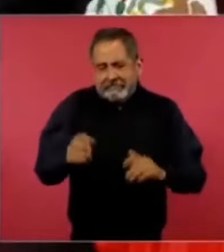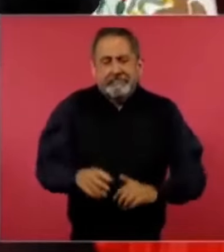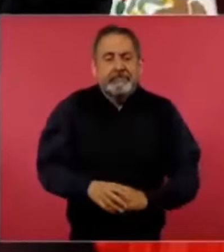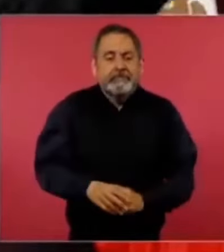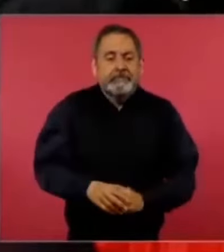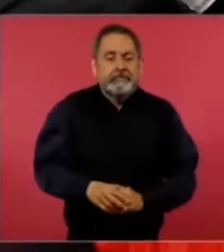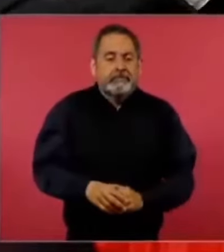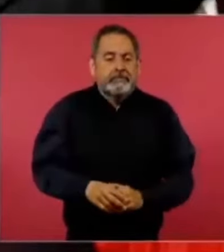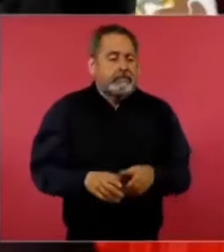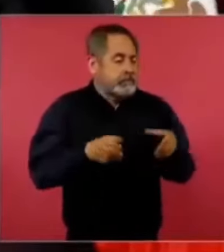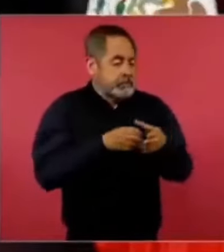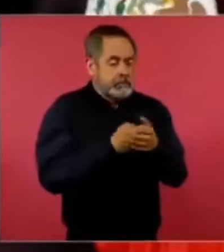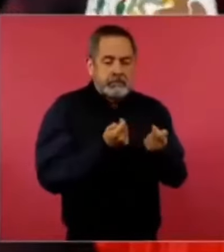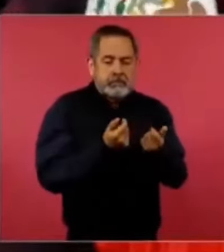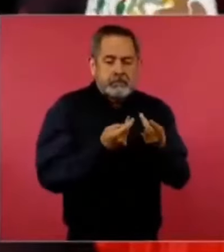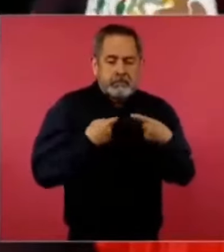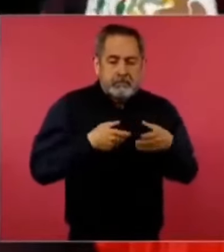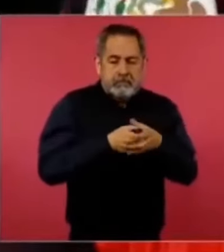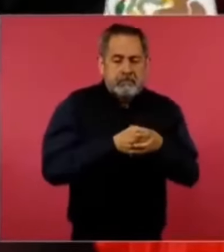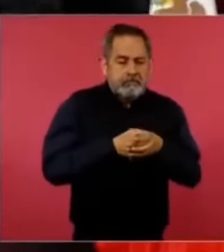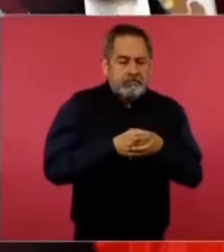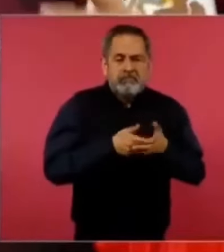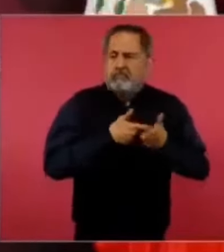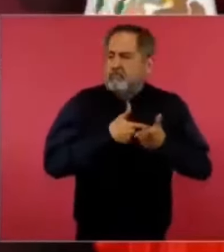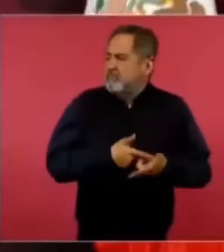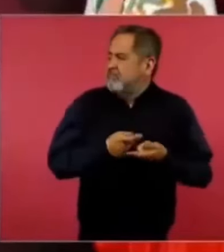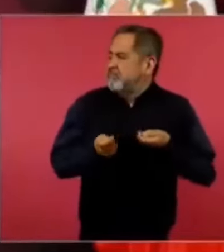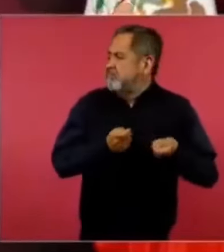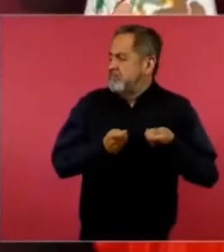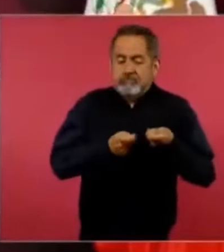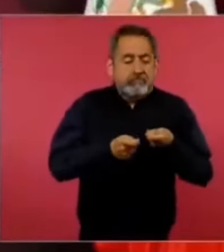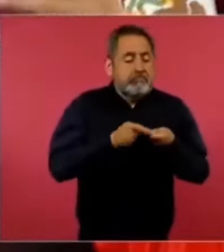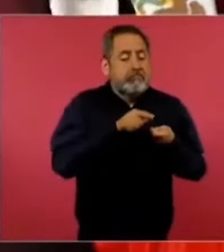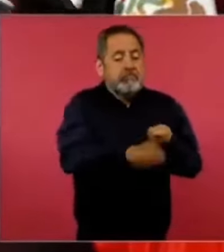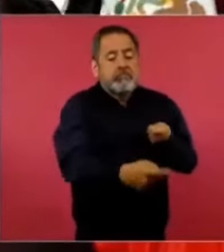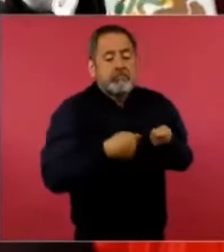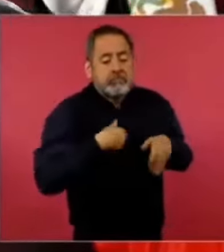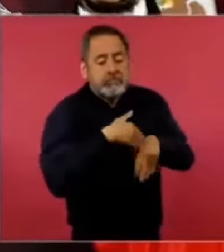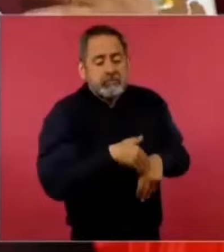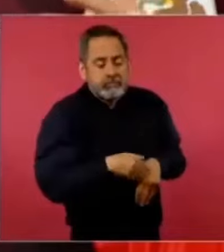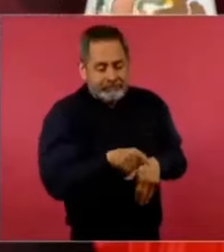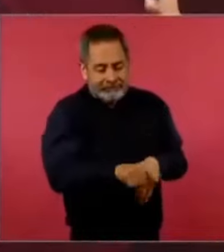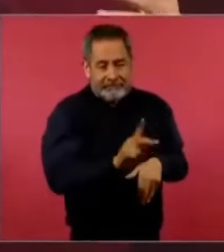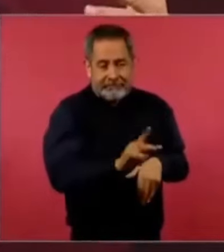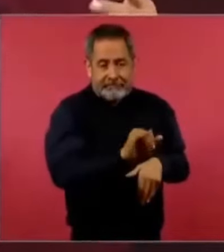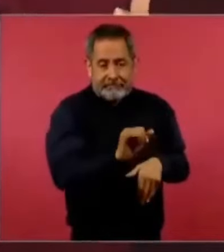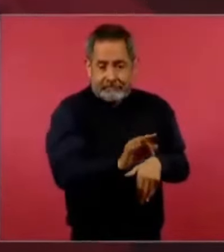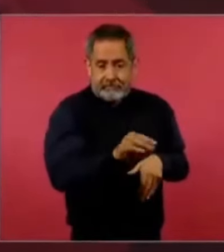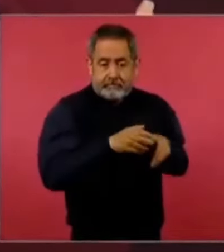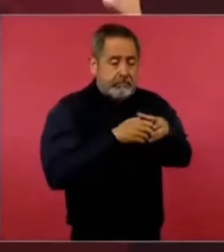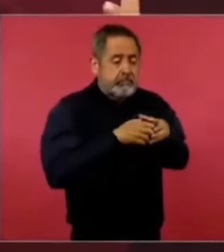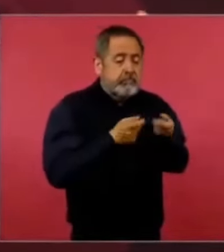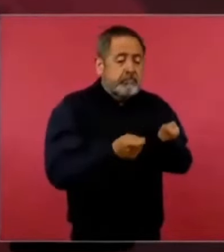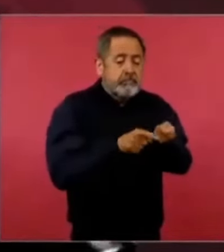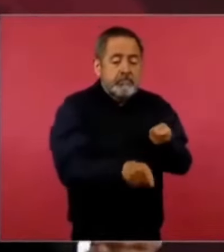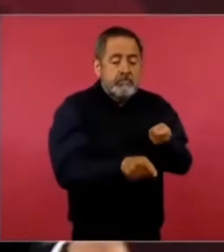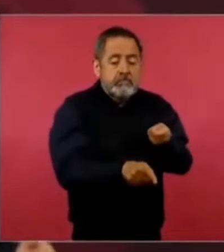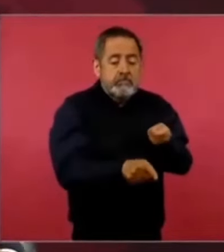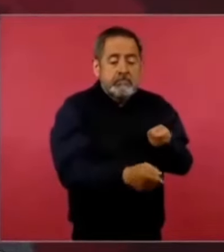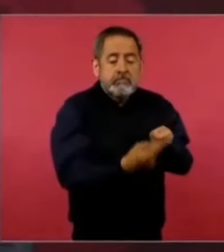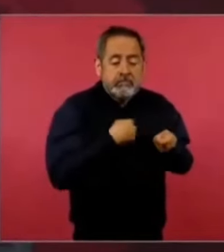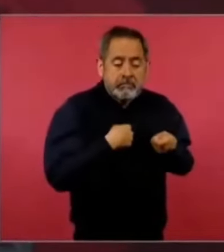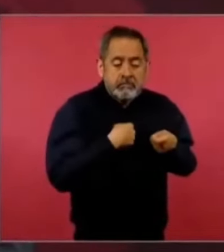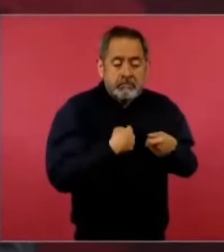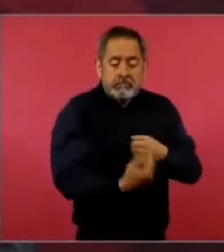Una minoría quiere seguir teniendo el Poder Judicial como instrumento para proteger sus